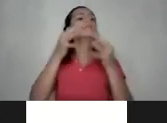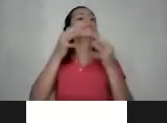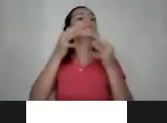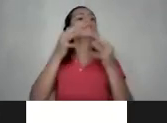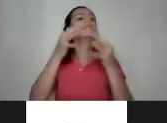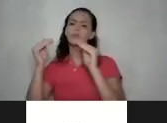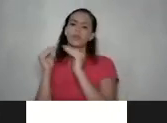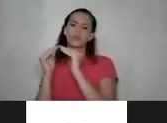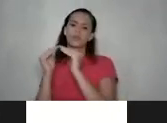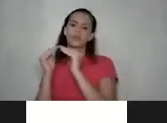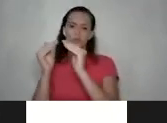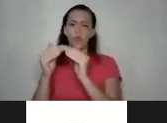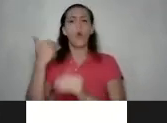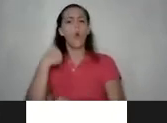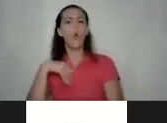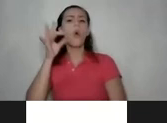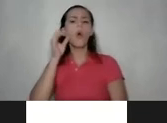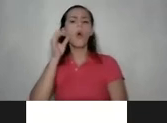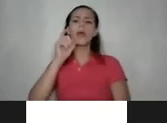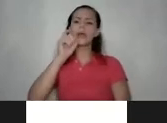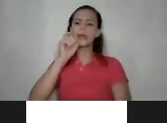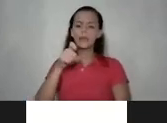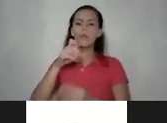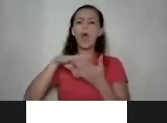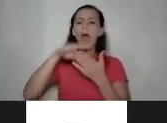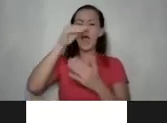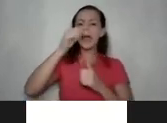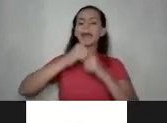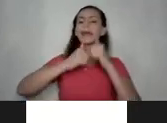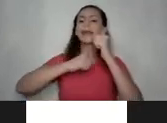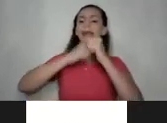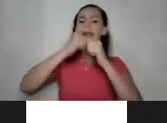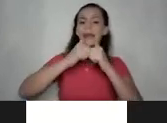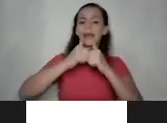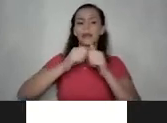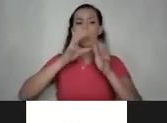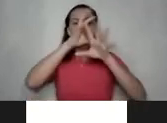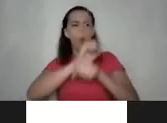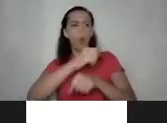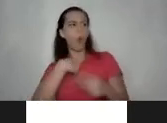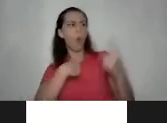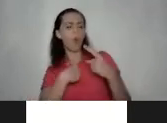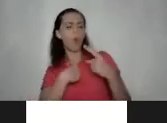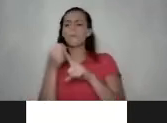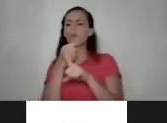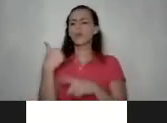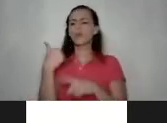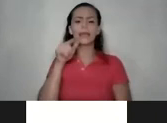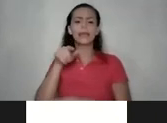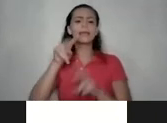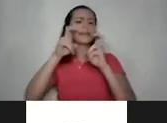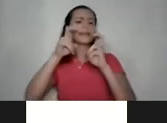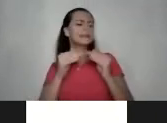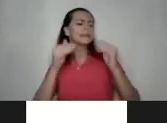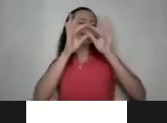debemos desaprender la estructura patriarcal y la violencia de género es un tema trascendental pero no es tan